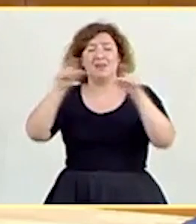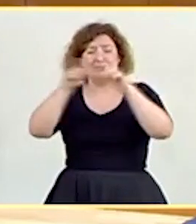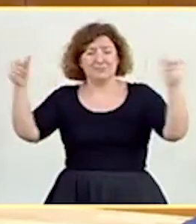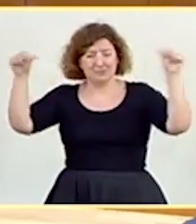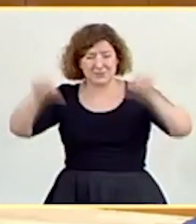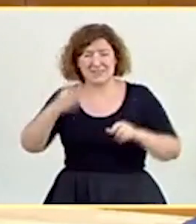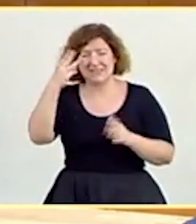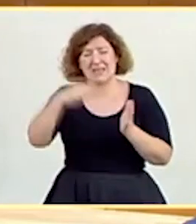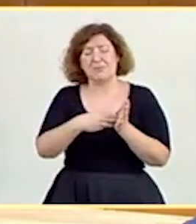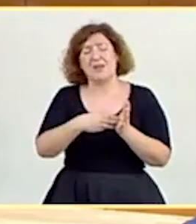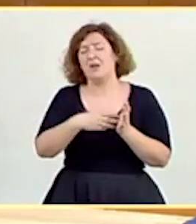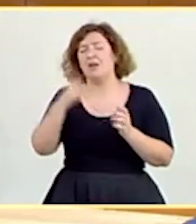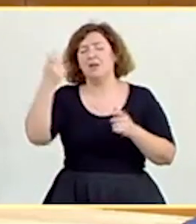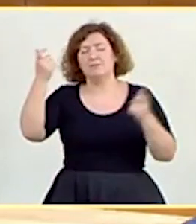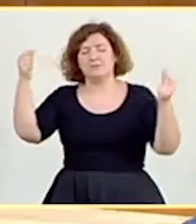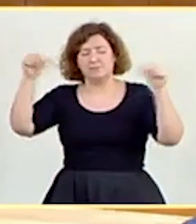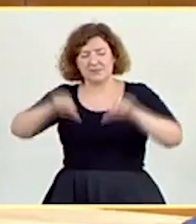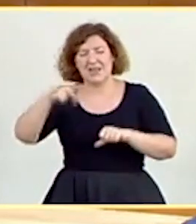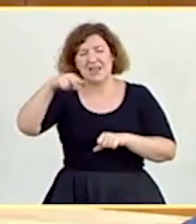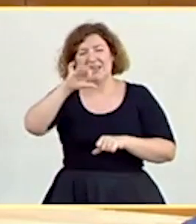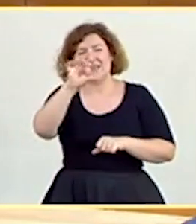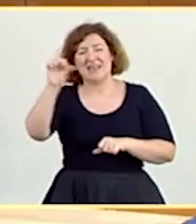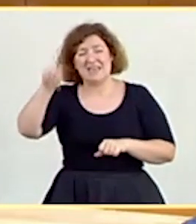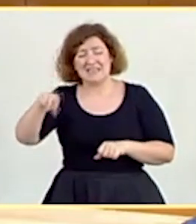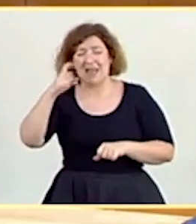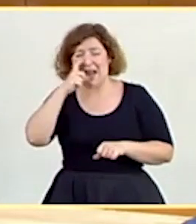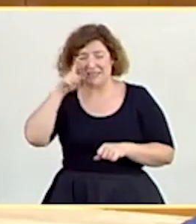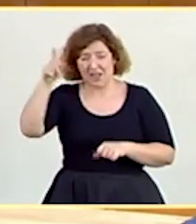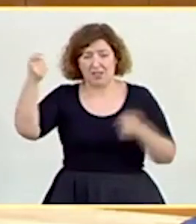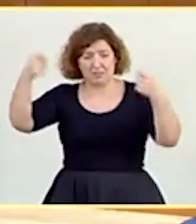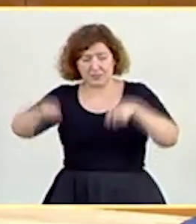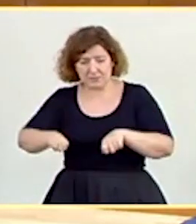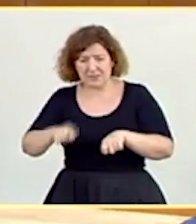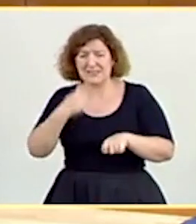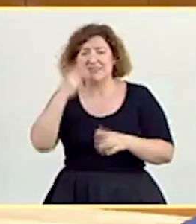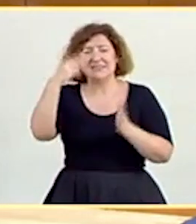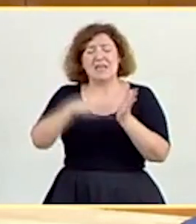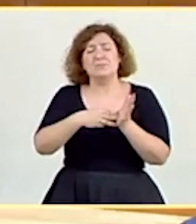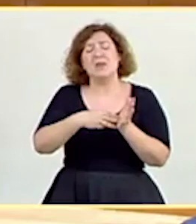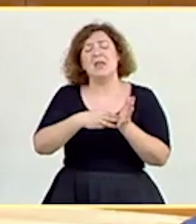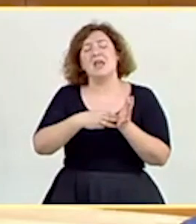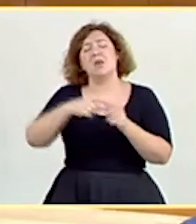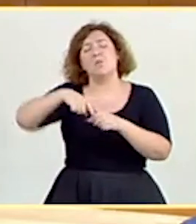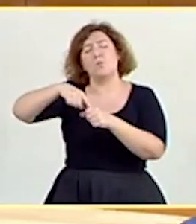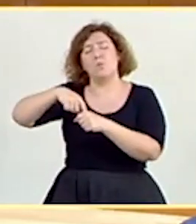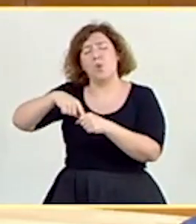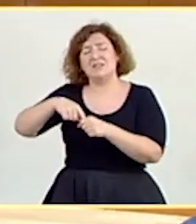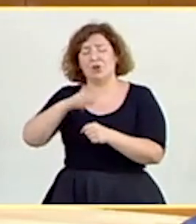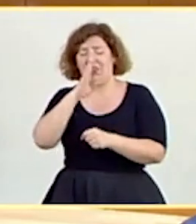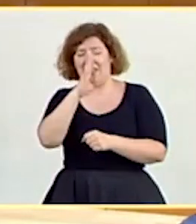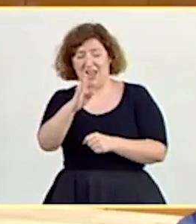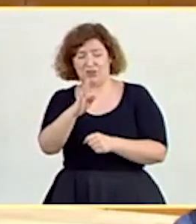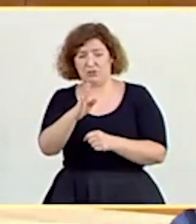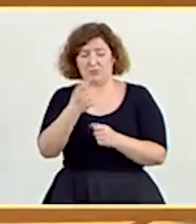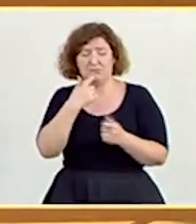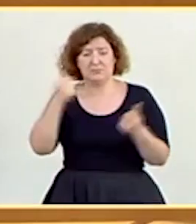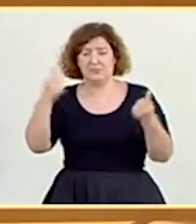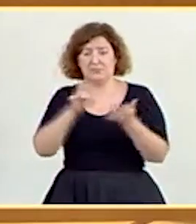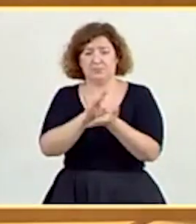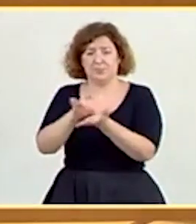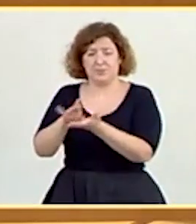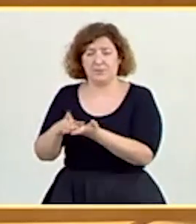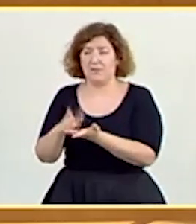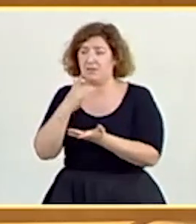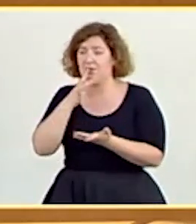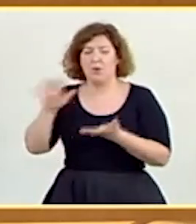puestos de trabajo directos y otros 20.000 puestos indirectos perdidos es un clarísimo ejemplo de la tormenta perfecta que, pues,